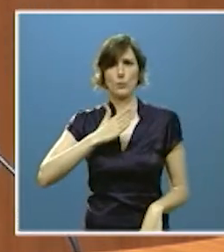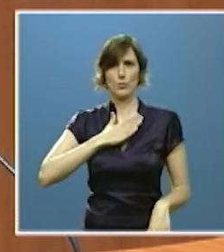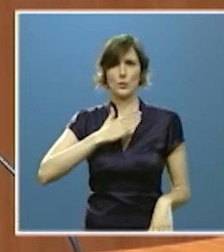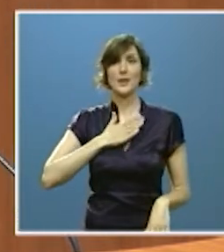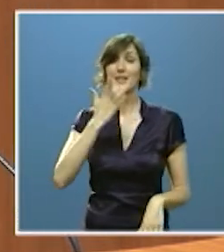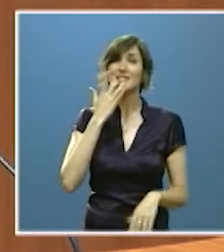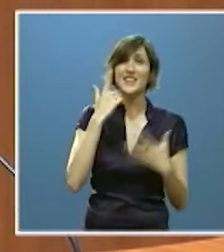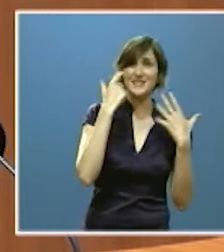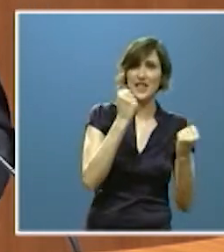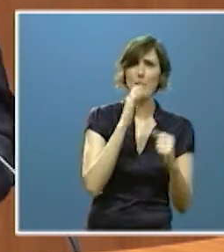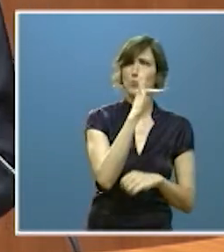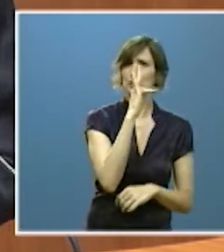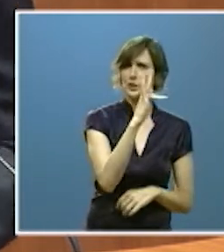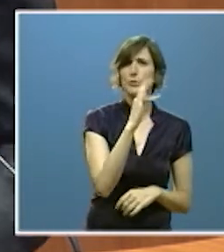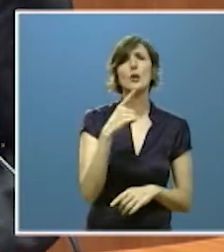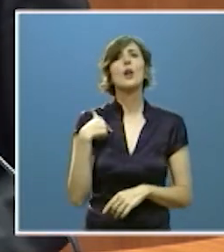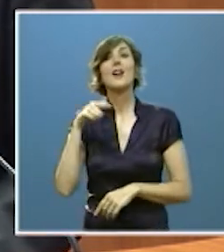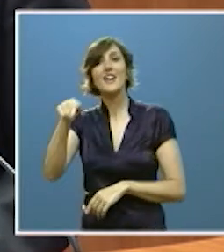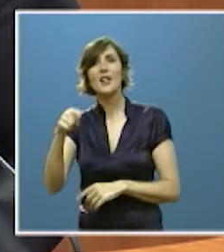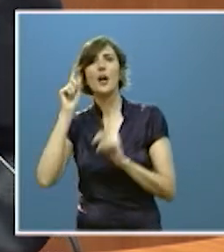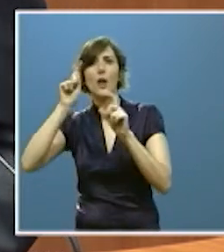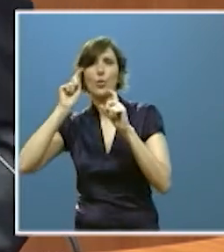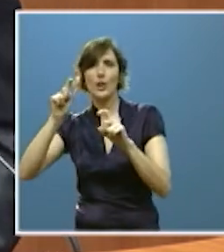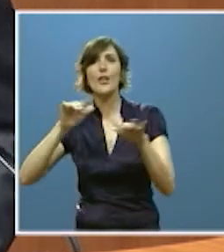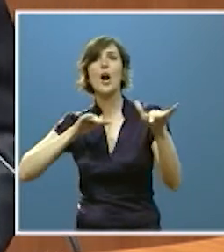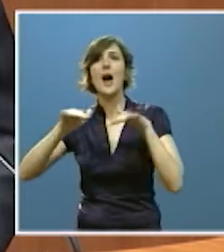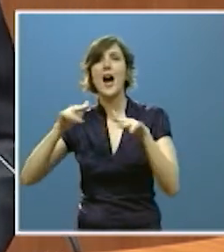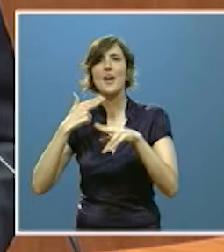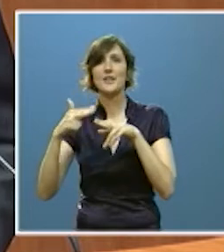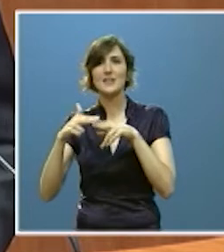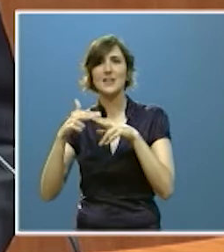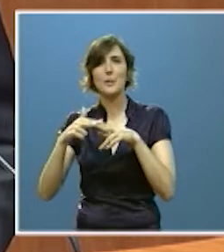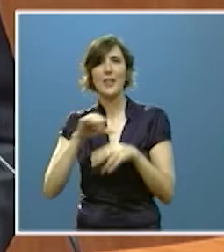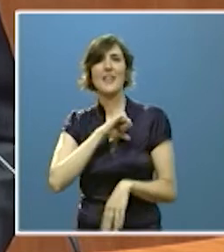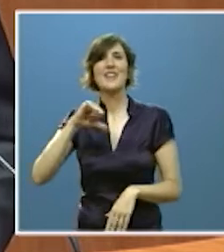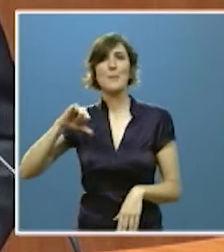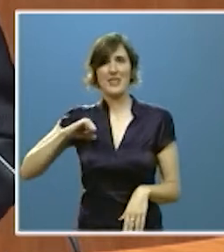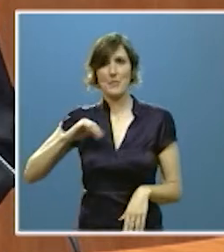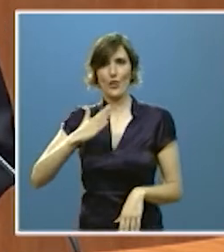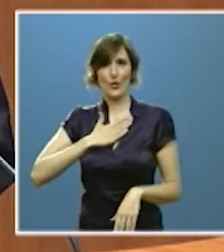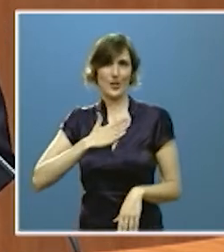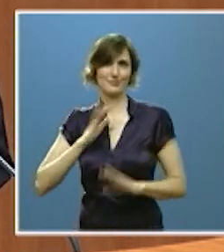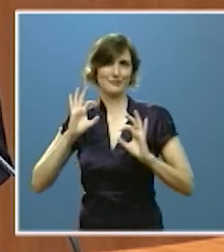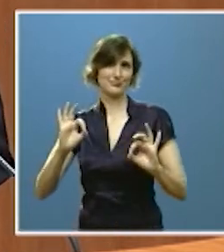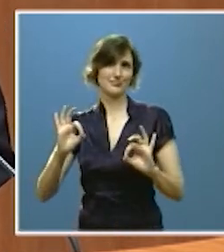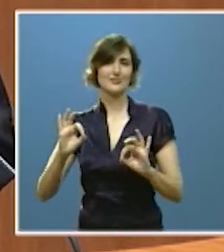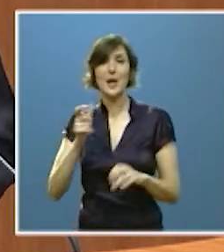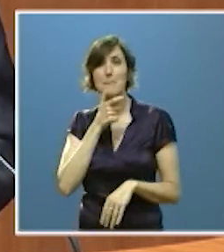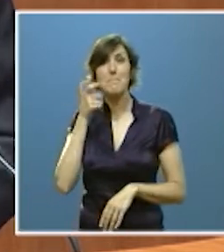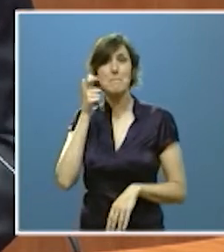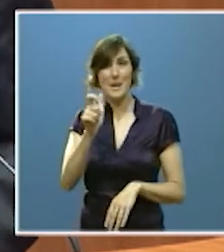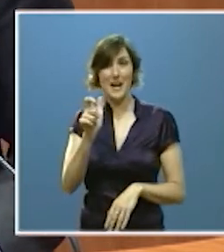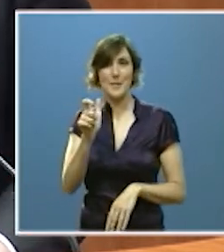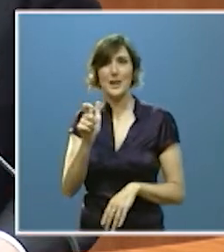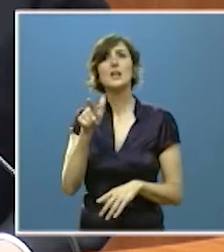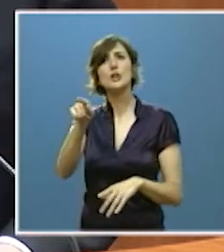es el servicio más valorado y complejo la educación es la actividad emancipadora por excelencia la mejor palanca para que alguien que nace en el seno